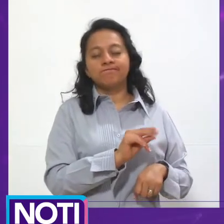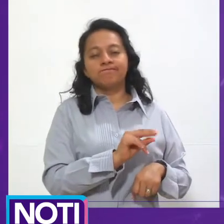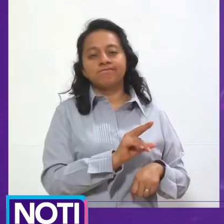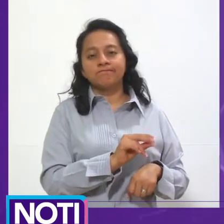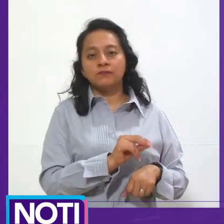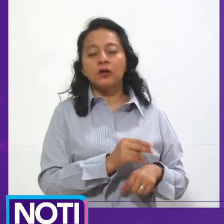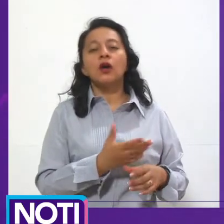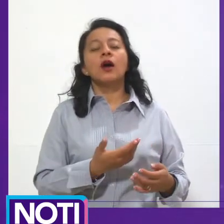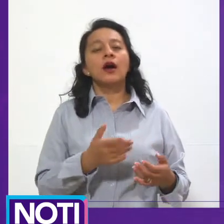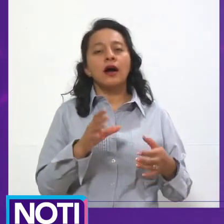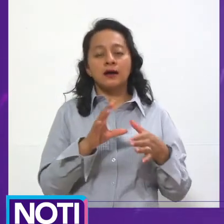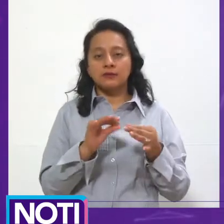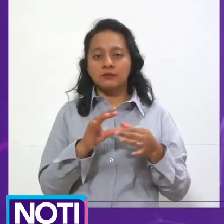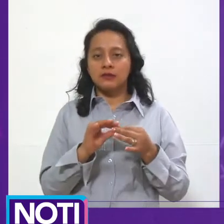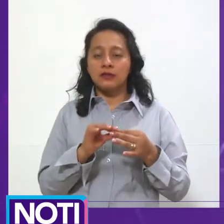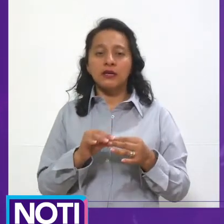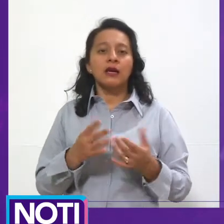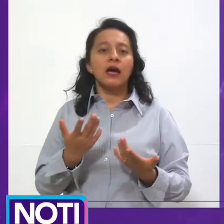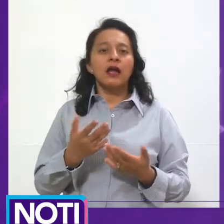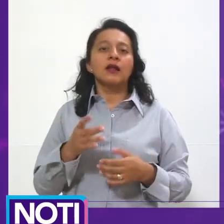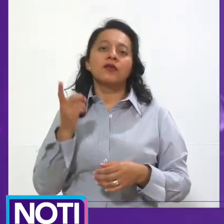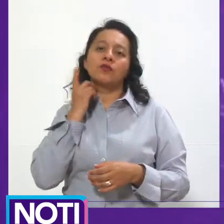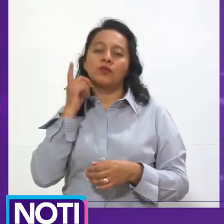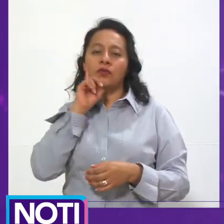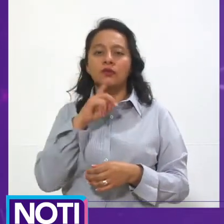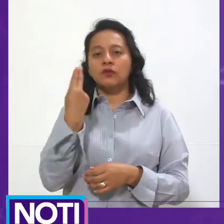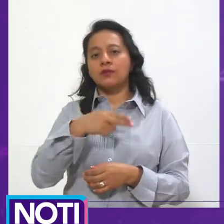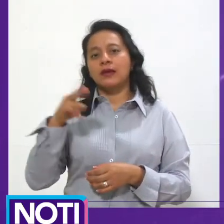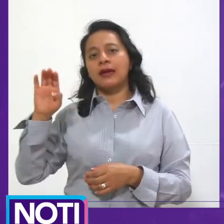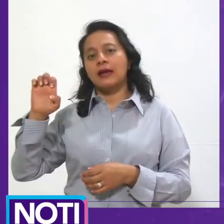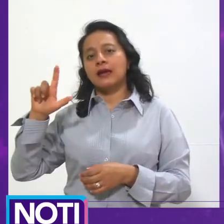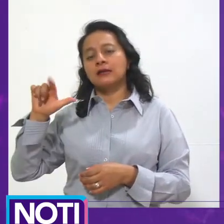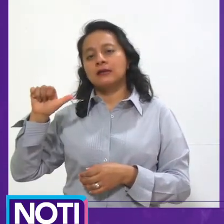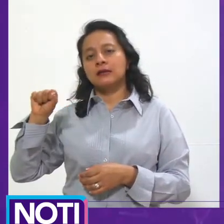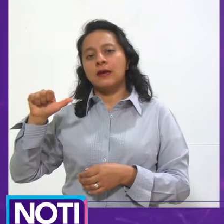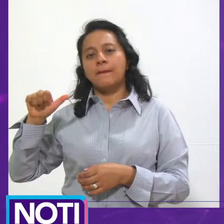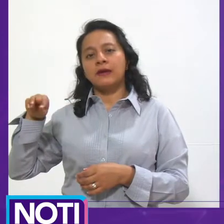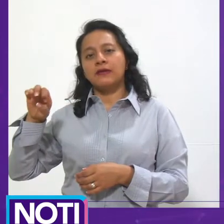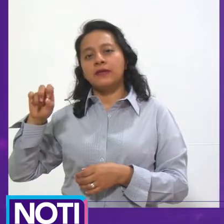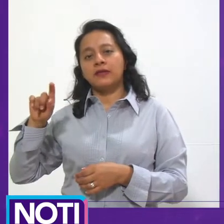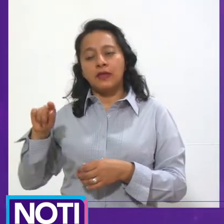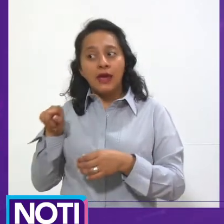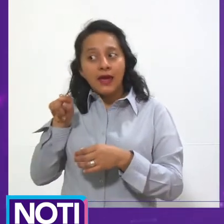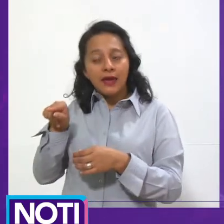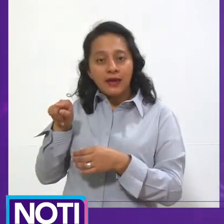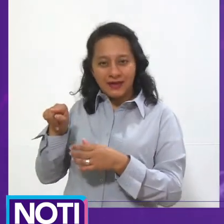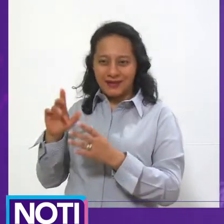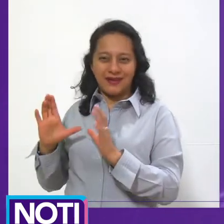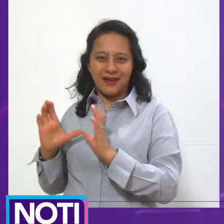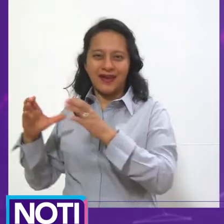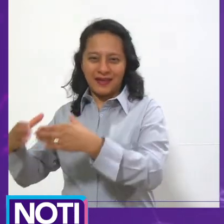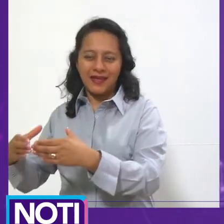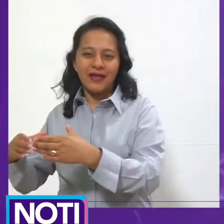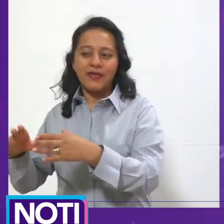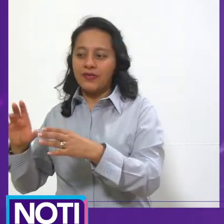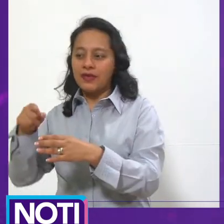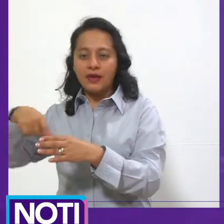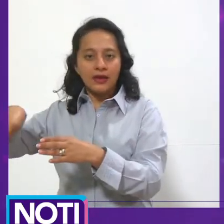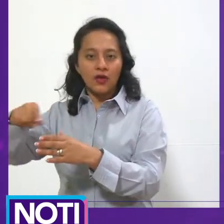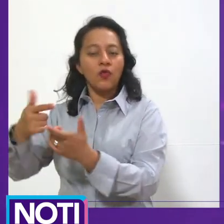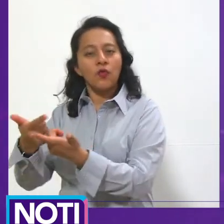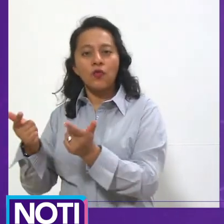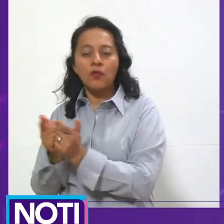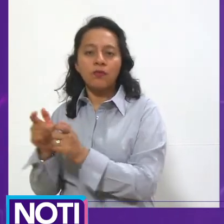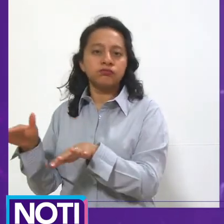al Partido Encuentro Social, misma que días antes había expresado su deseo de que se generara un presupuesto incluyente y si no fuera así,